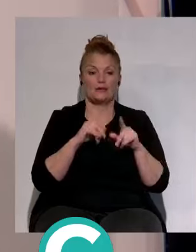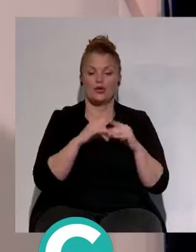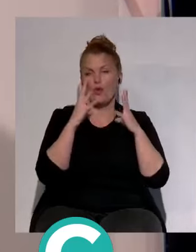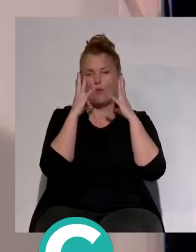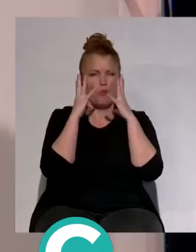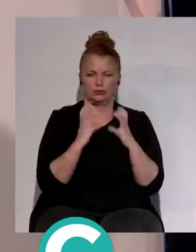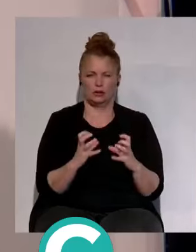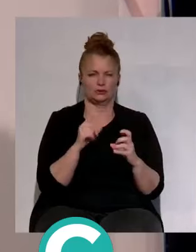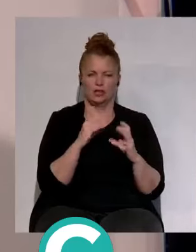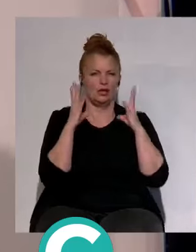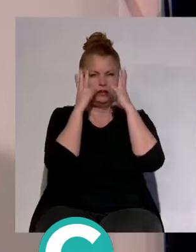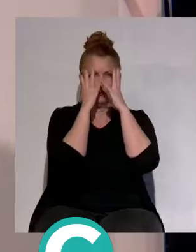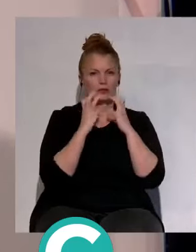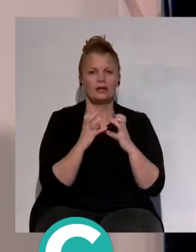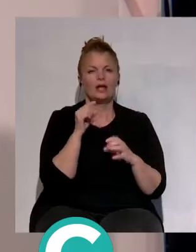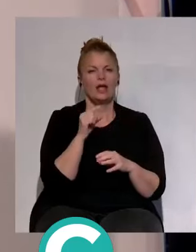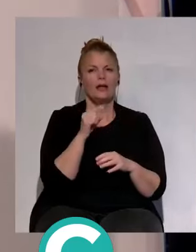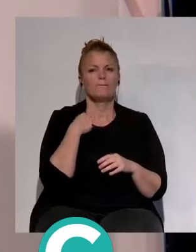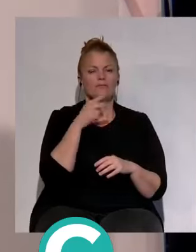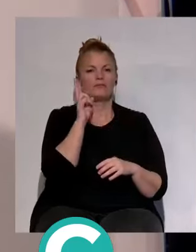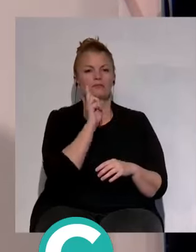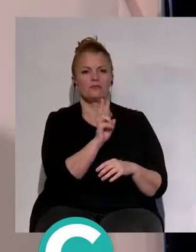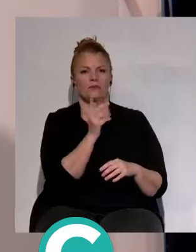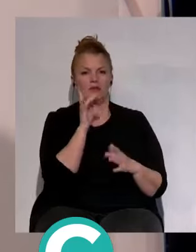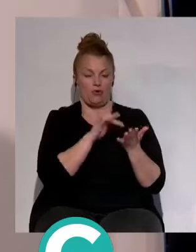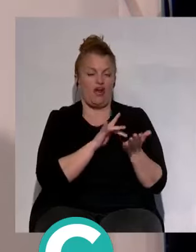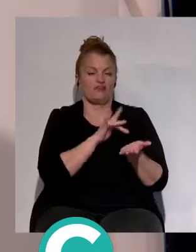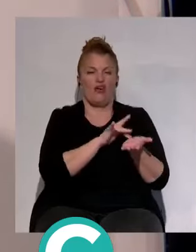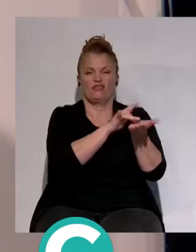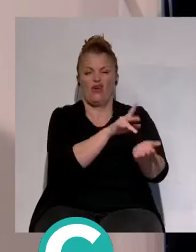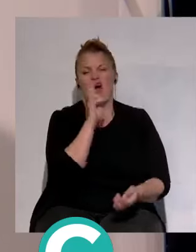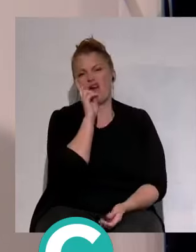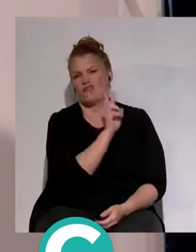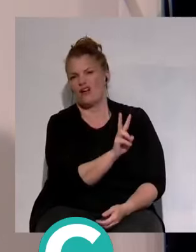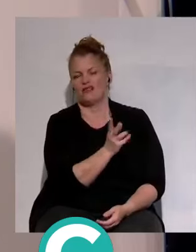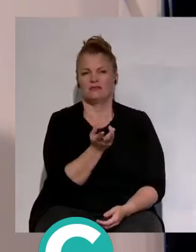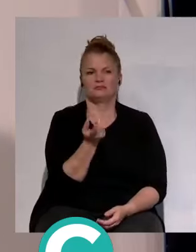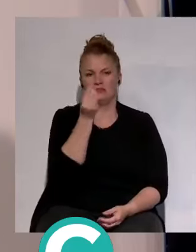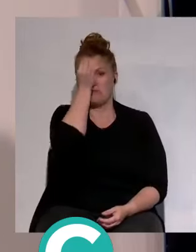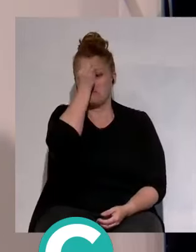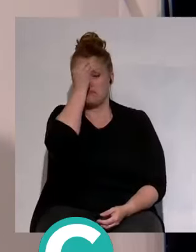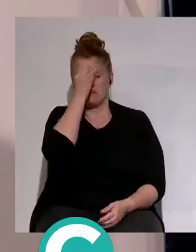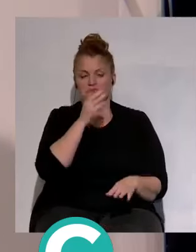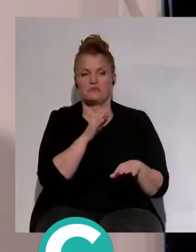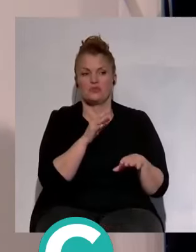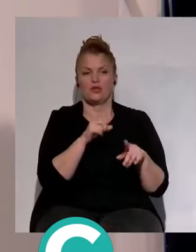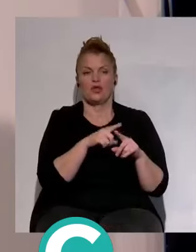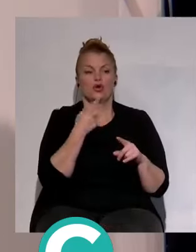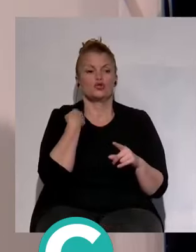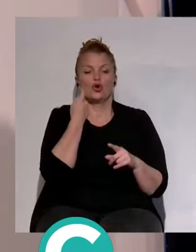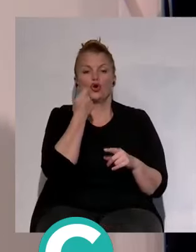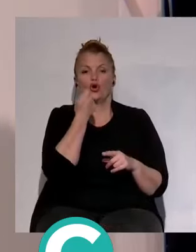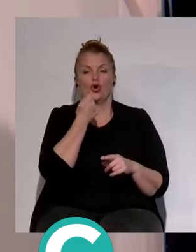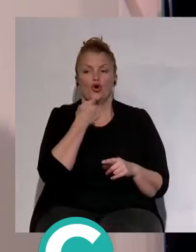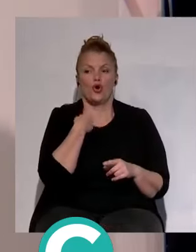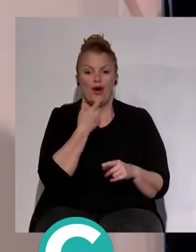triste porque era una cosa que veíamos viendo, que había algunos que nos agarrábamos a un clavo ardiendo. A mí me hubiera